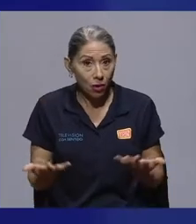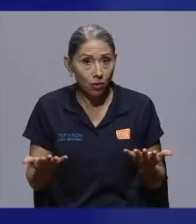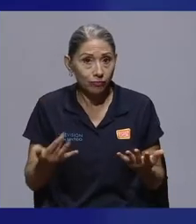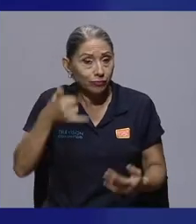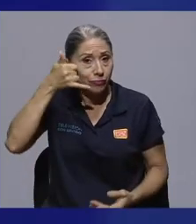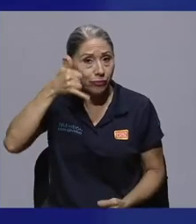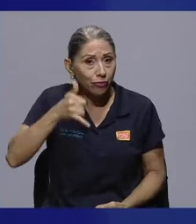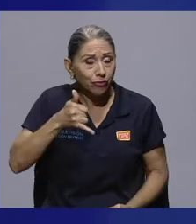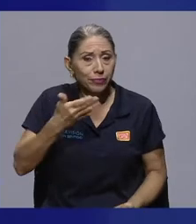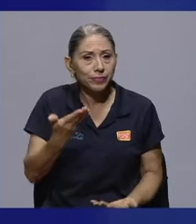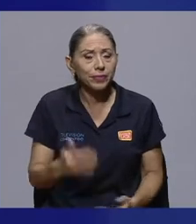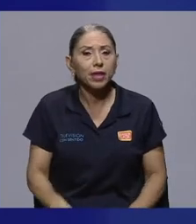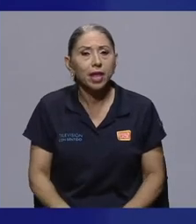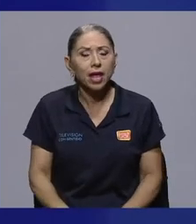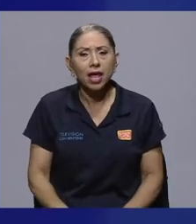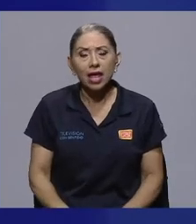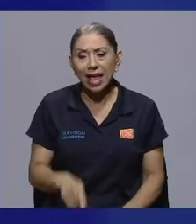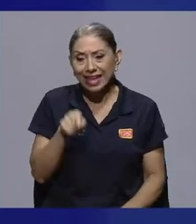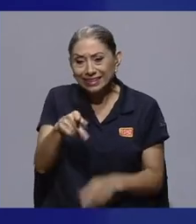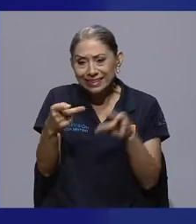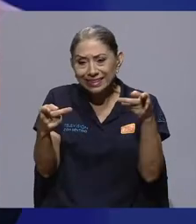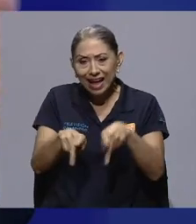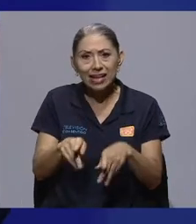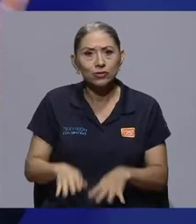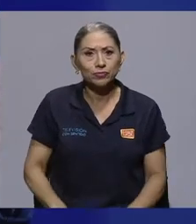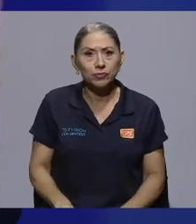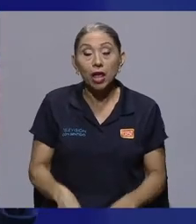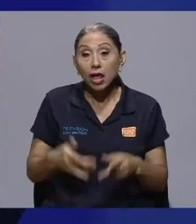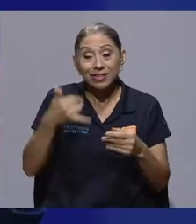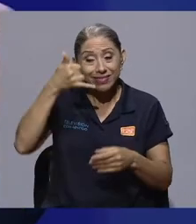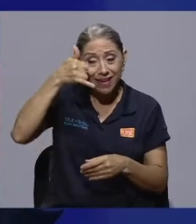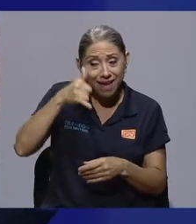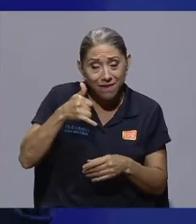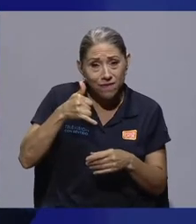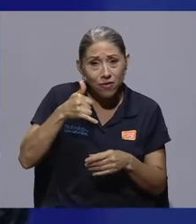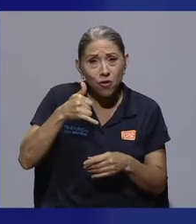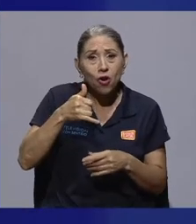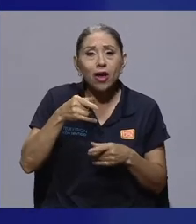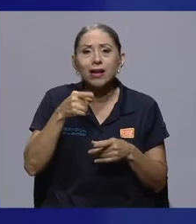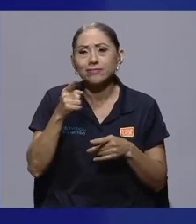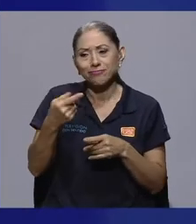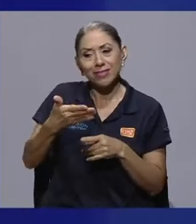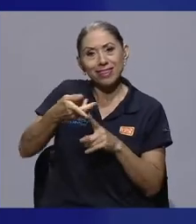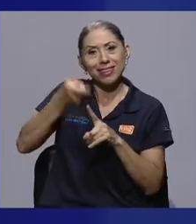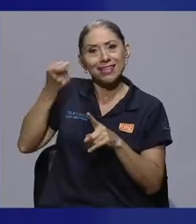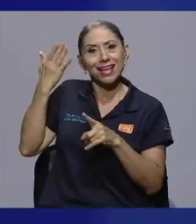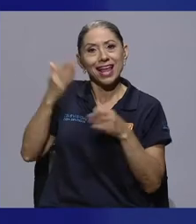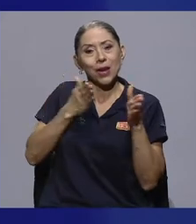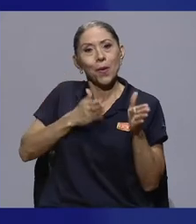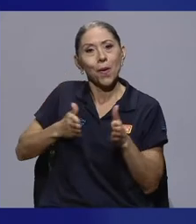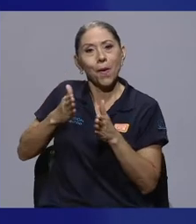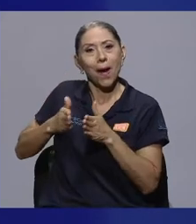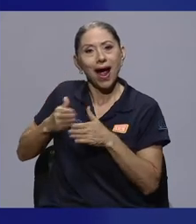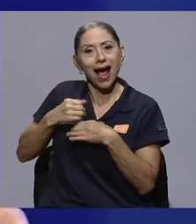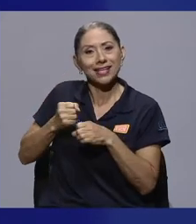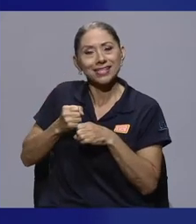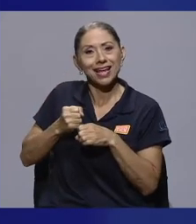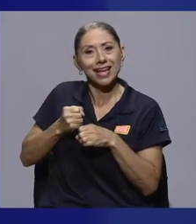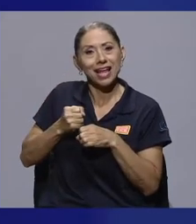O teléfonos celulares. Que la obsolescencia planificada y la psicológica nos dice que lo